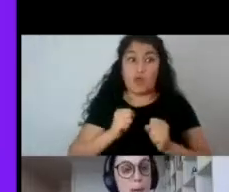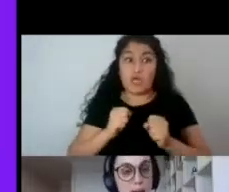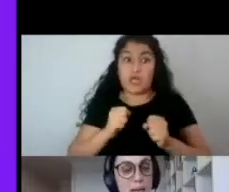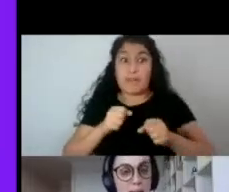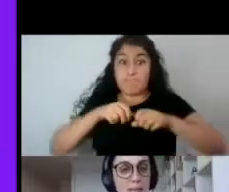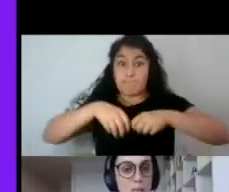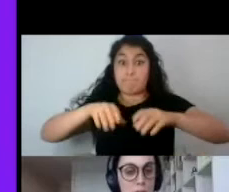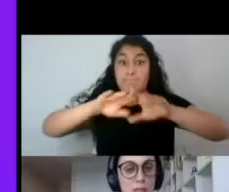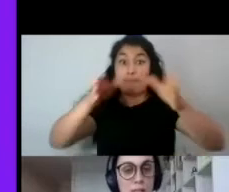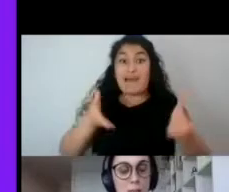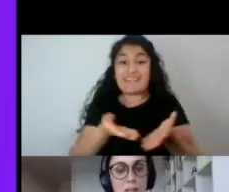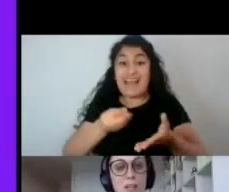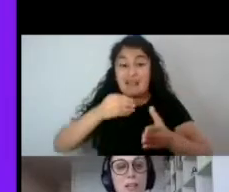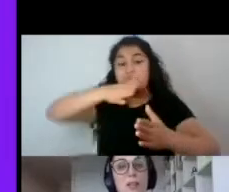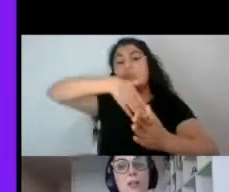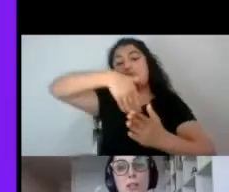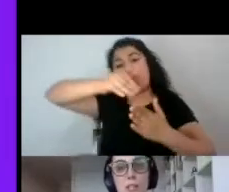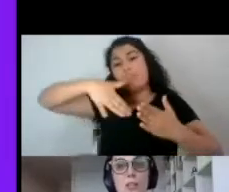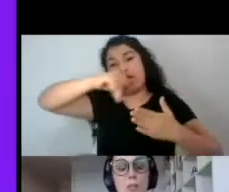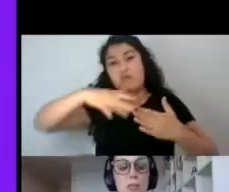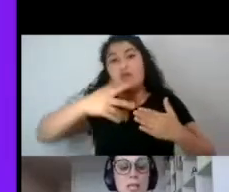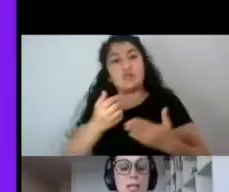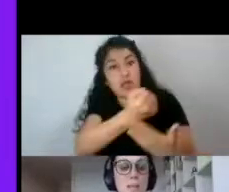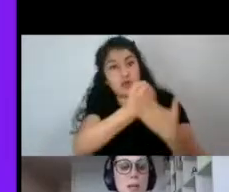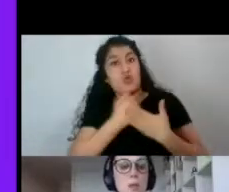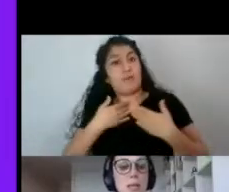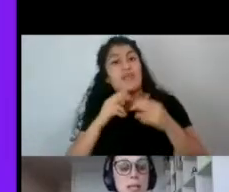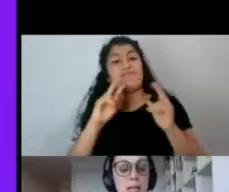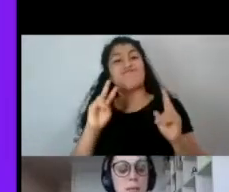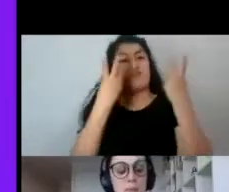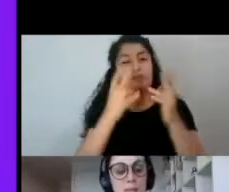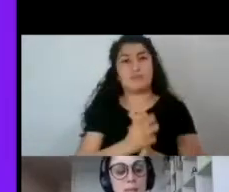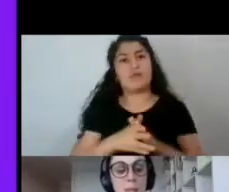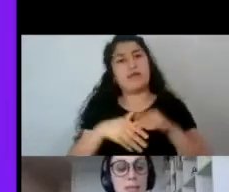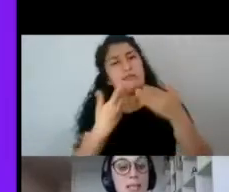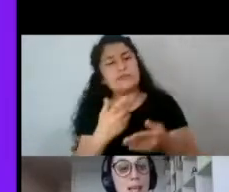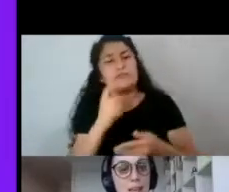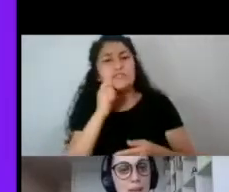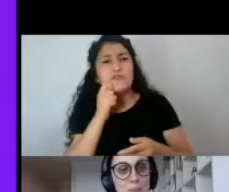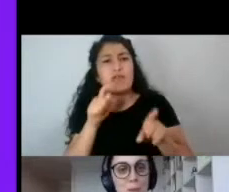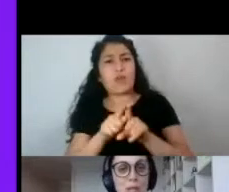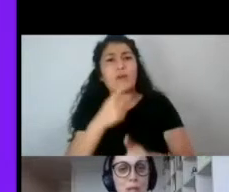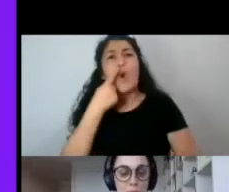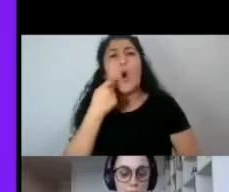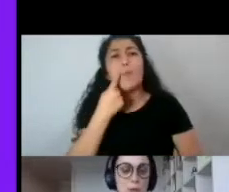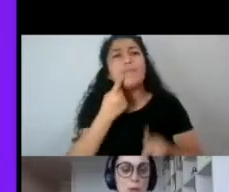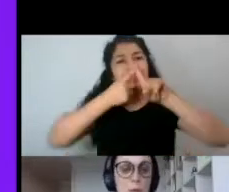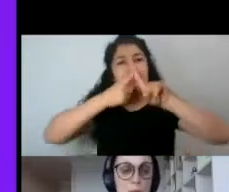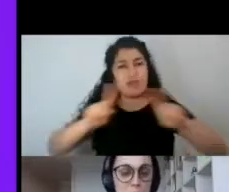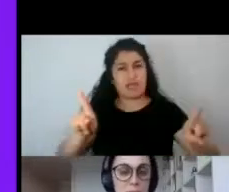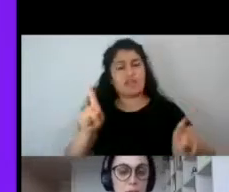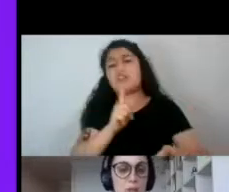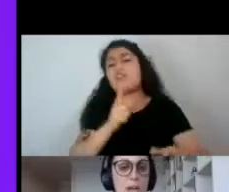compara a Katniss constantemente a lo largo de los tres tomos a esta masculinidad marginal, que no